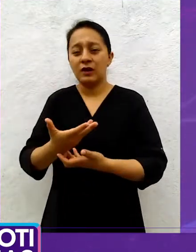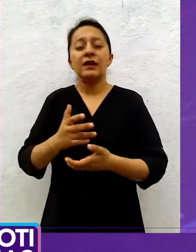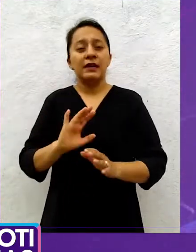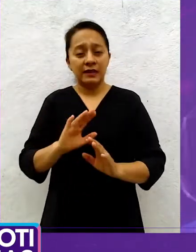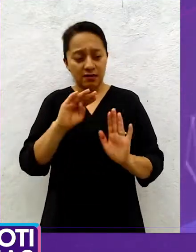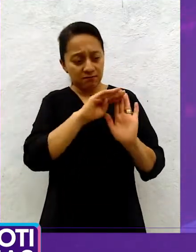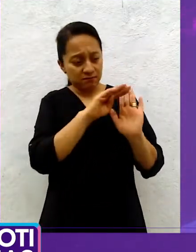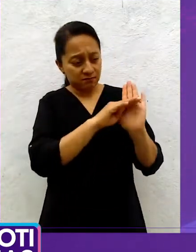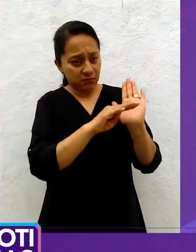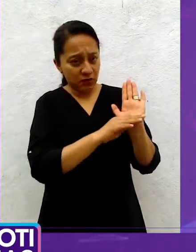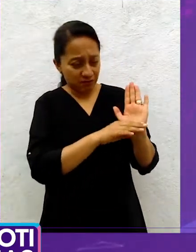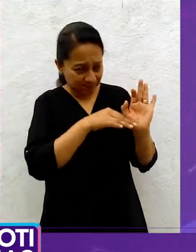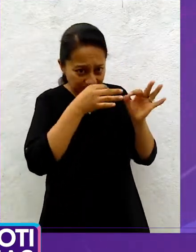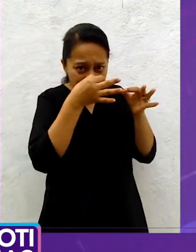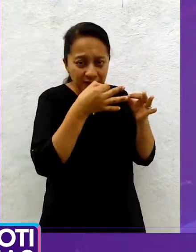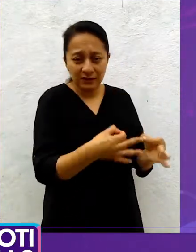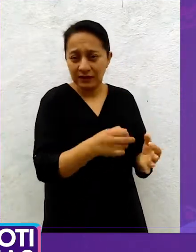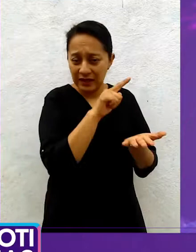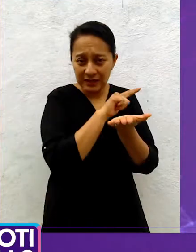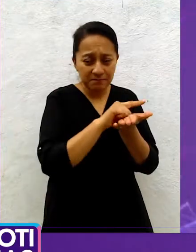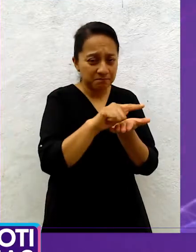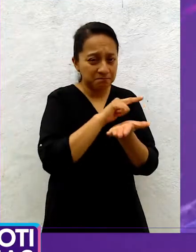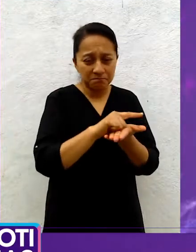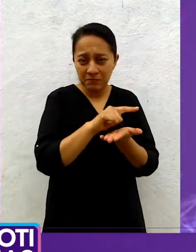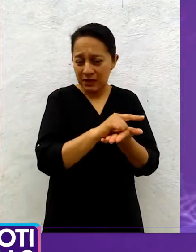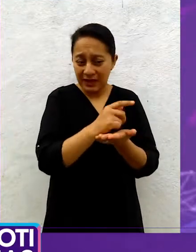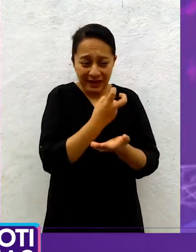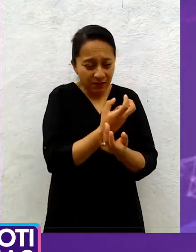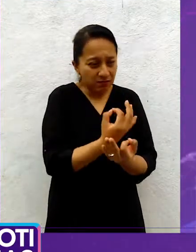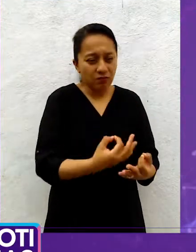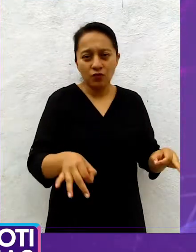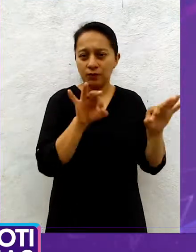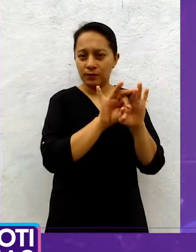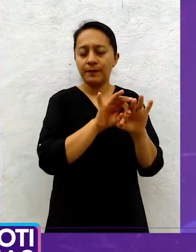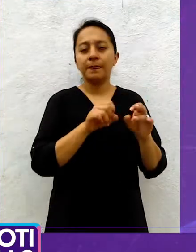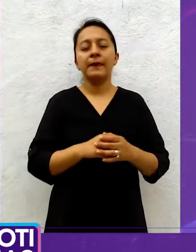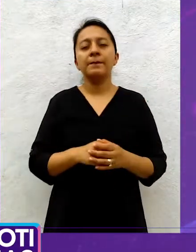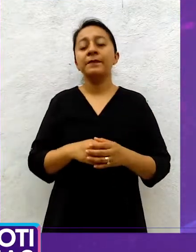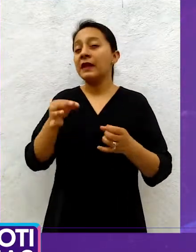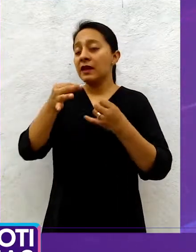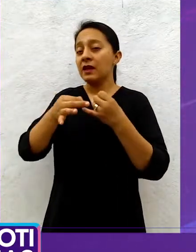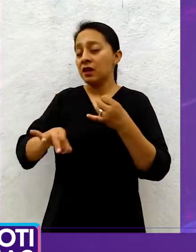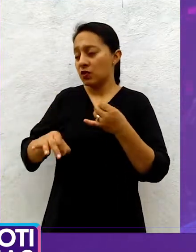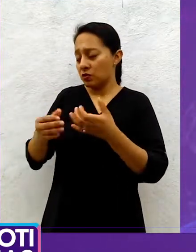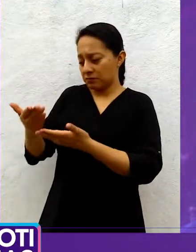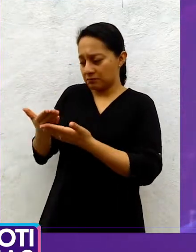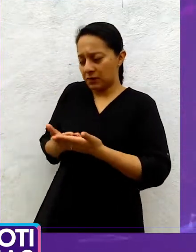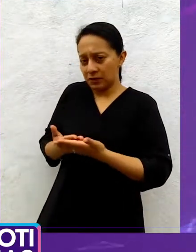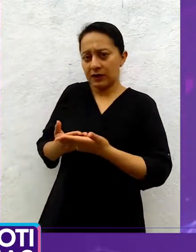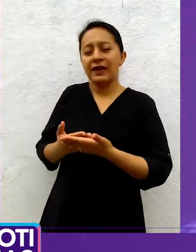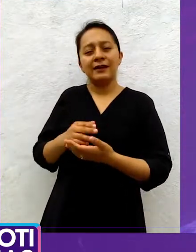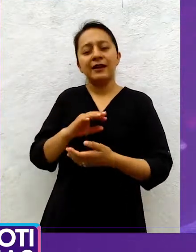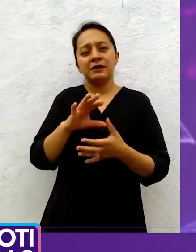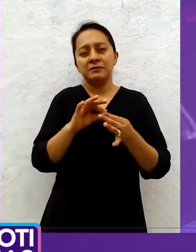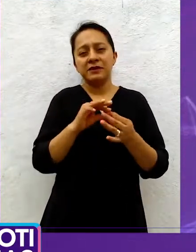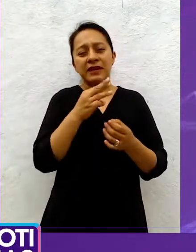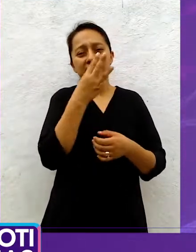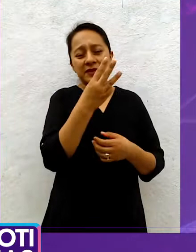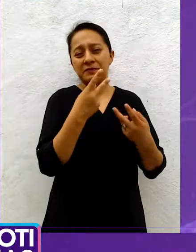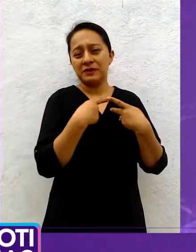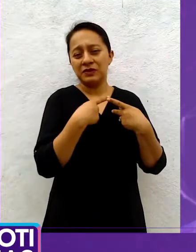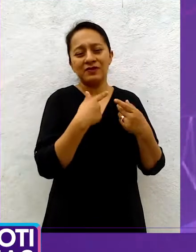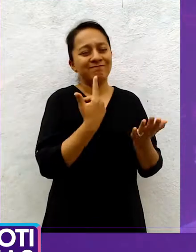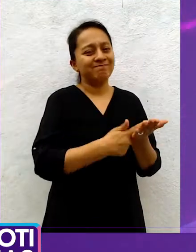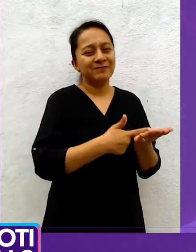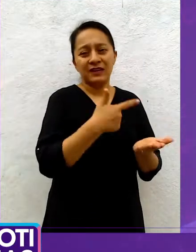apoyo de ventilador, dos de ellos ya diagnosticados con COVID-19 y un tercero aún en estudio. Estos pacientes tienen